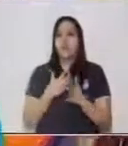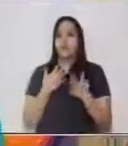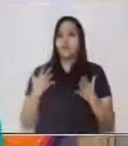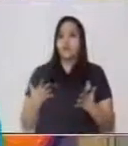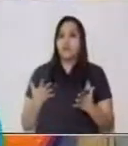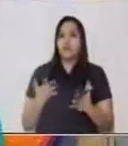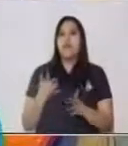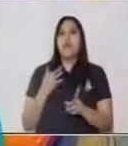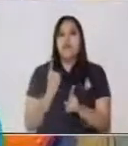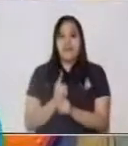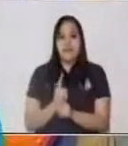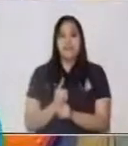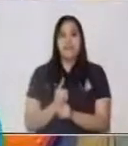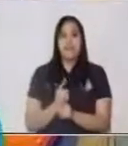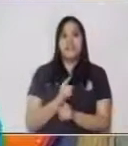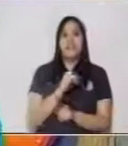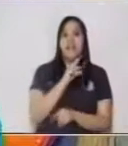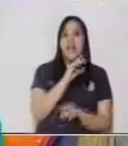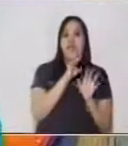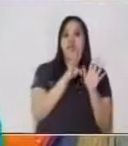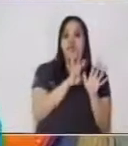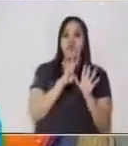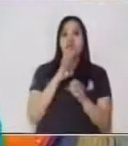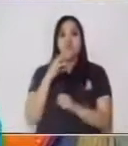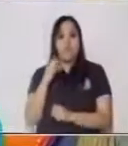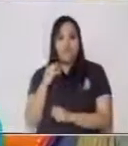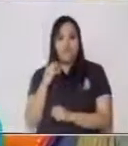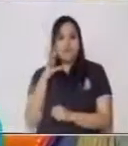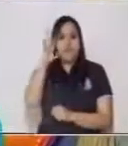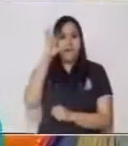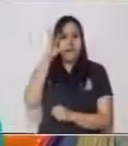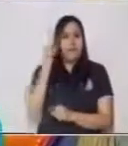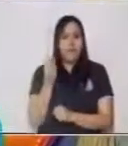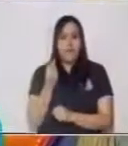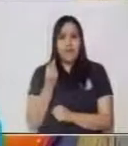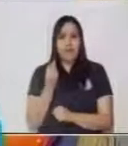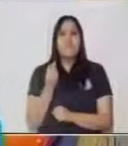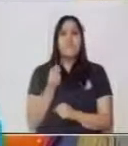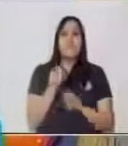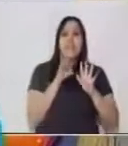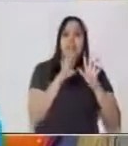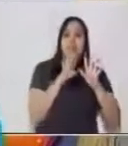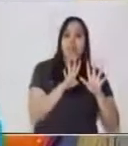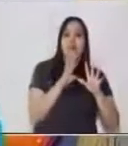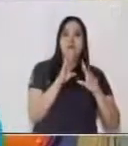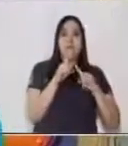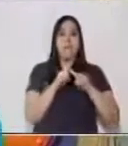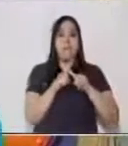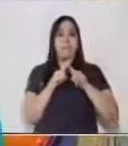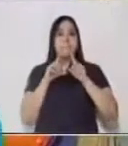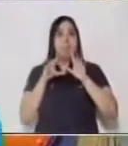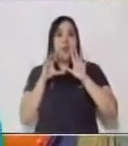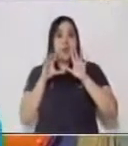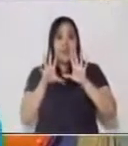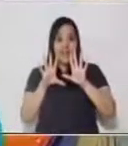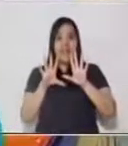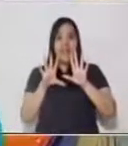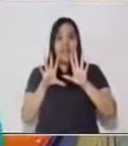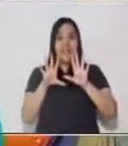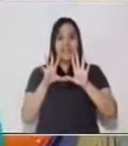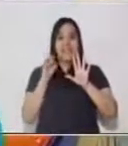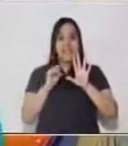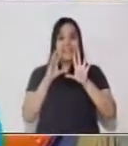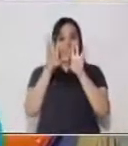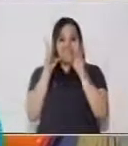Exacto. Sería 90. Porque estamos ocupando el valor de las